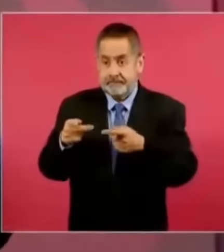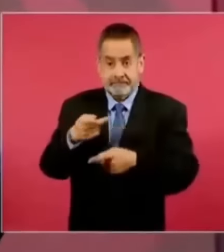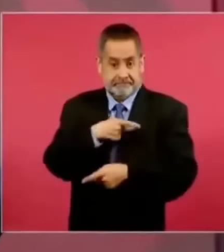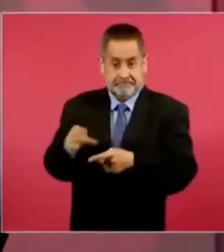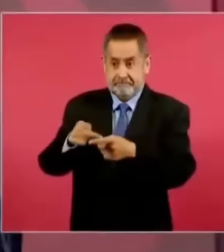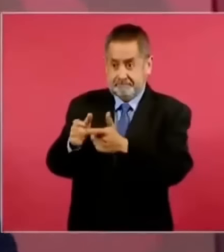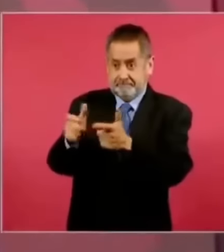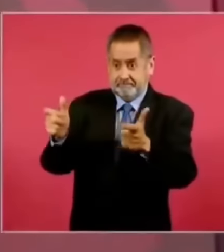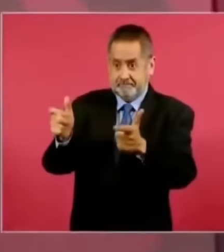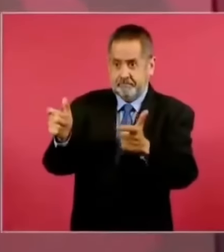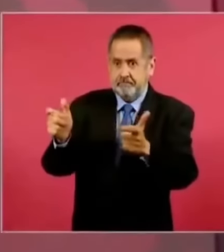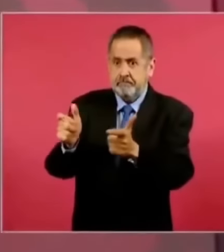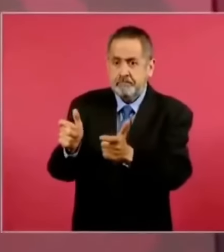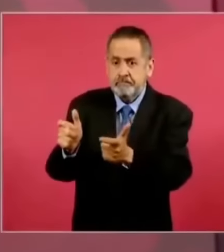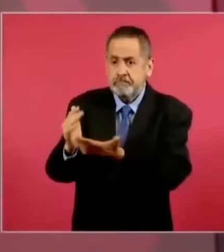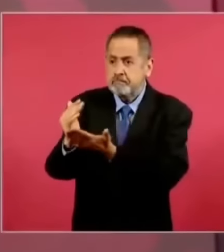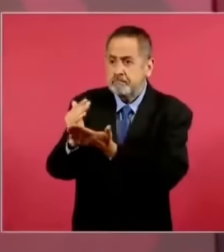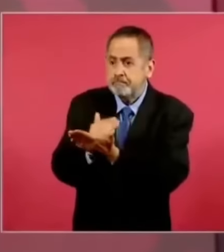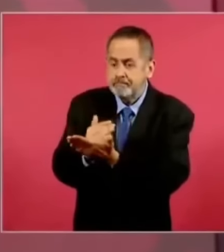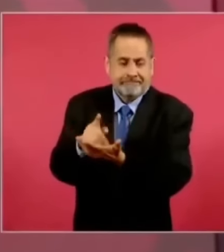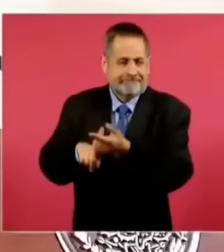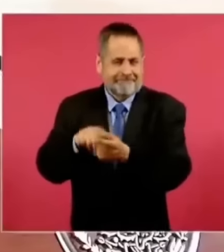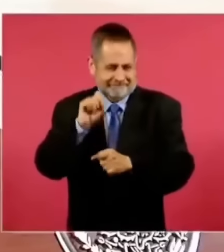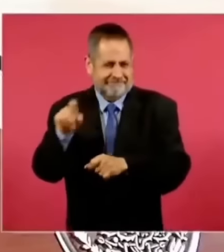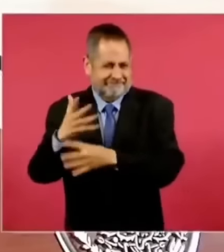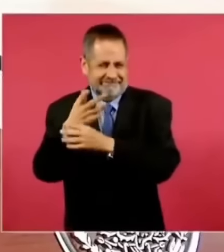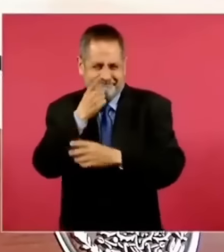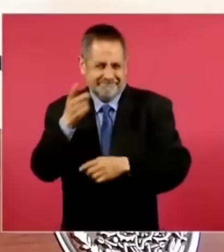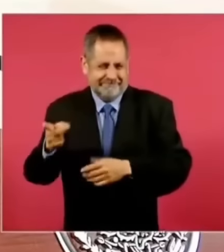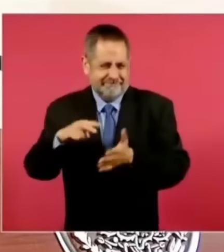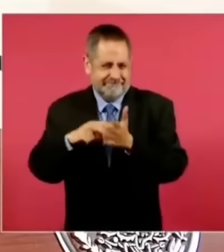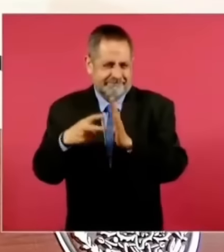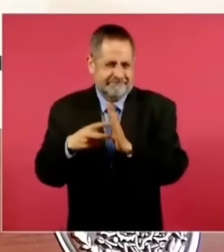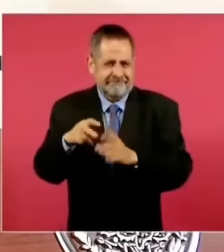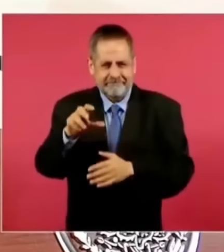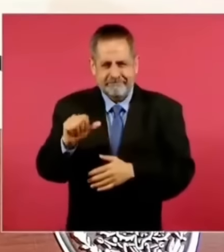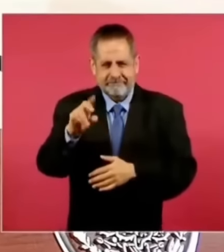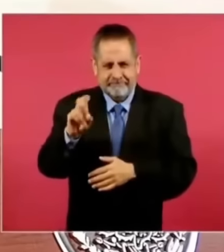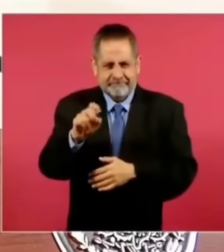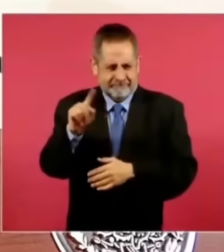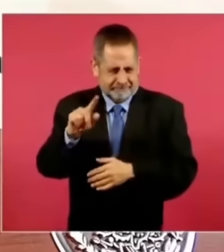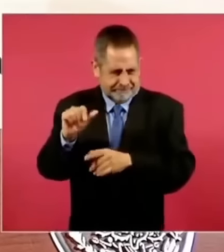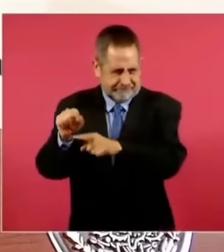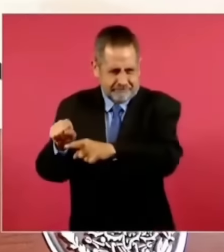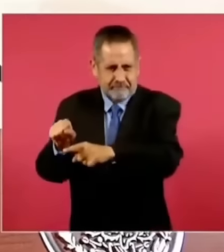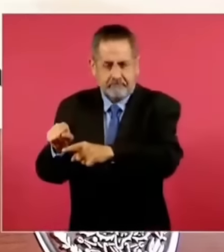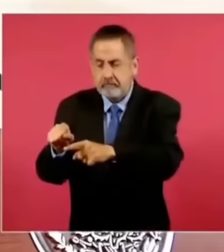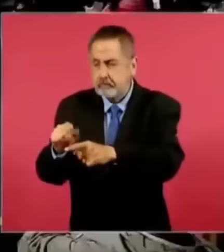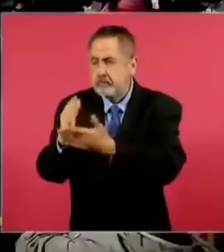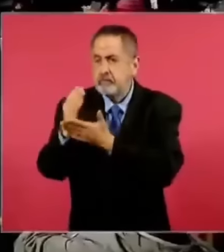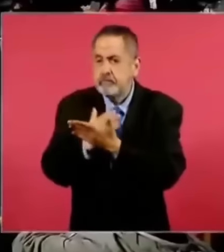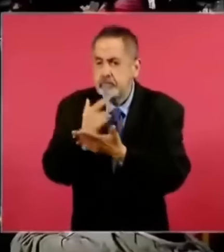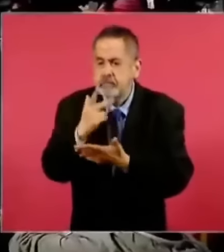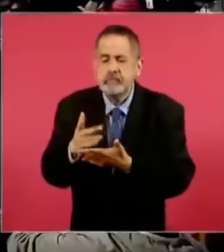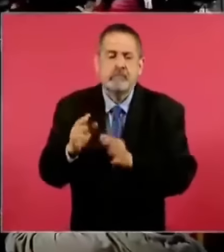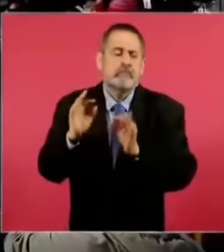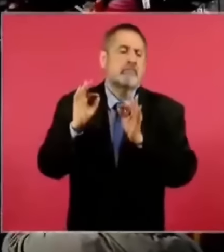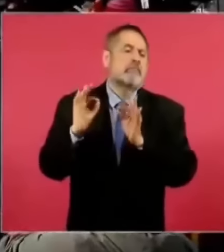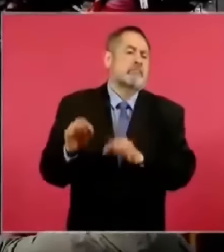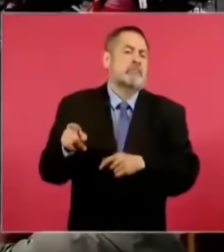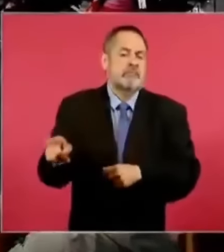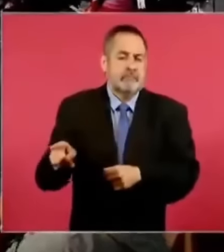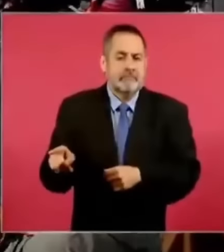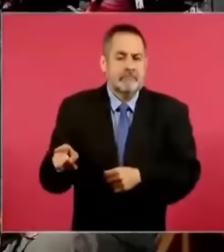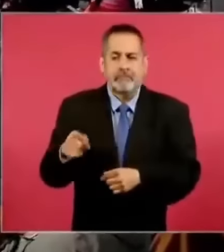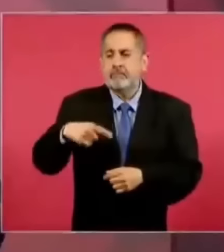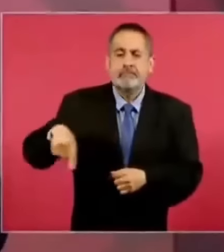el ingeniero Cárdenas, se redujo, dice él, la